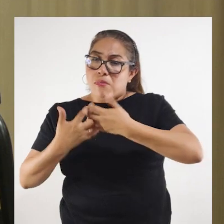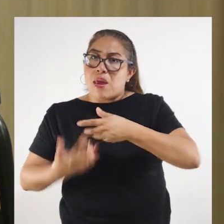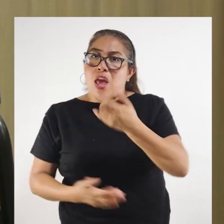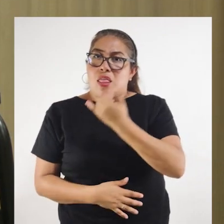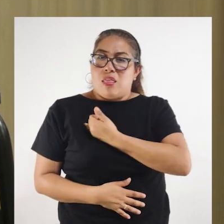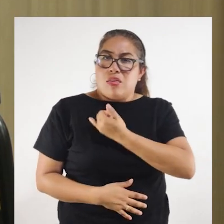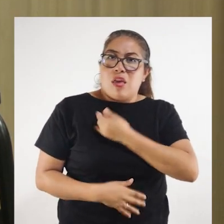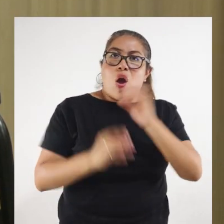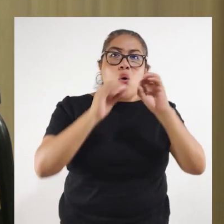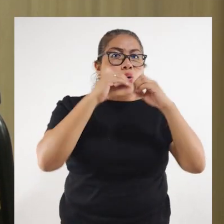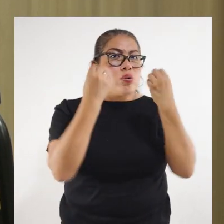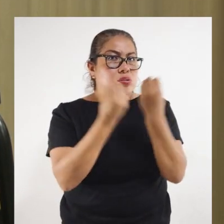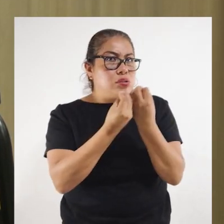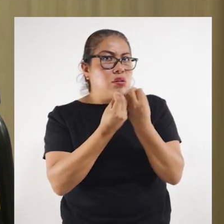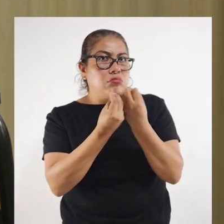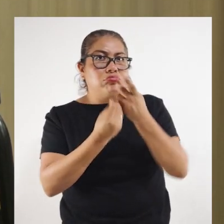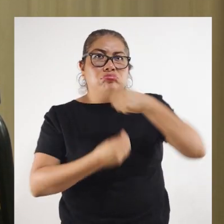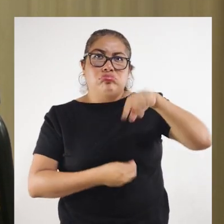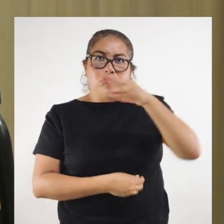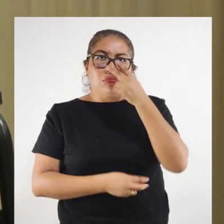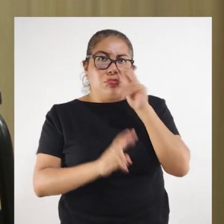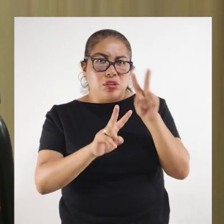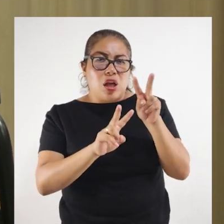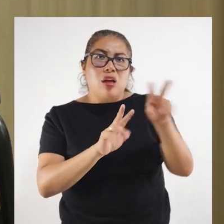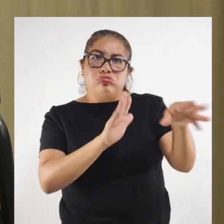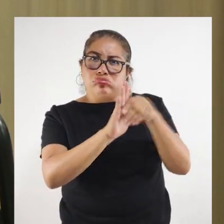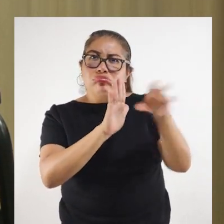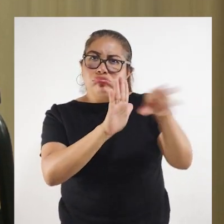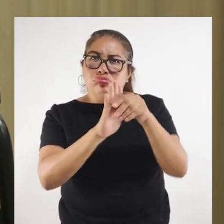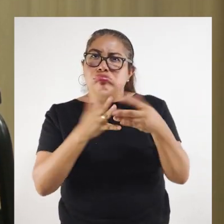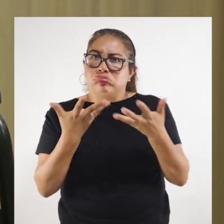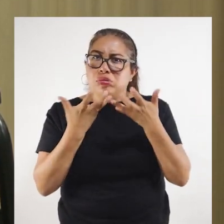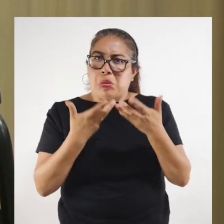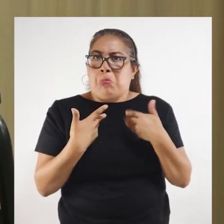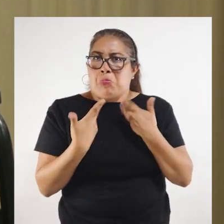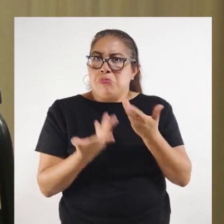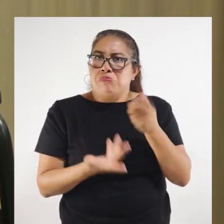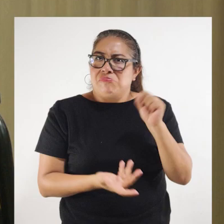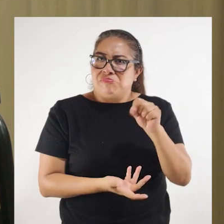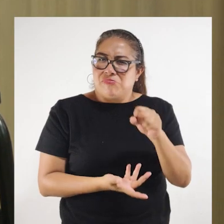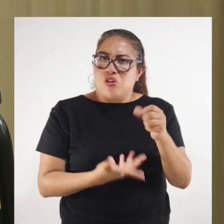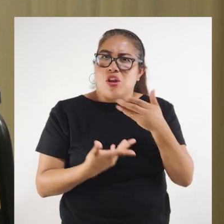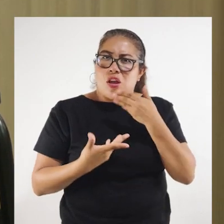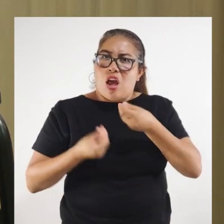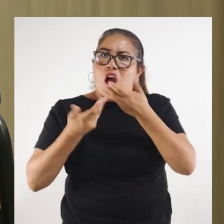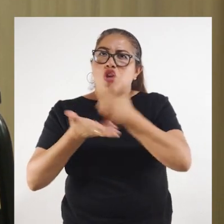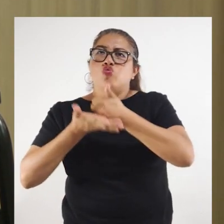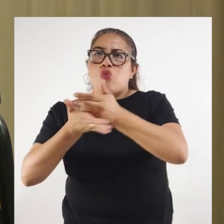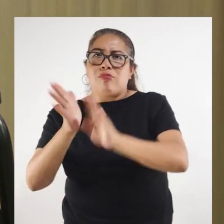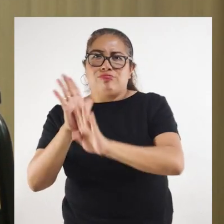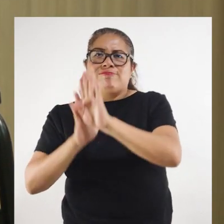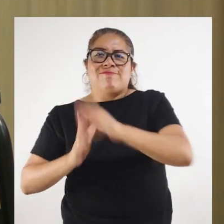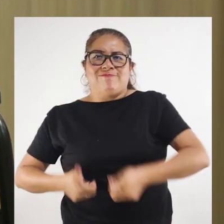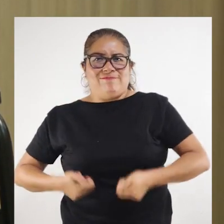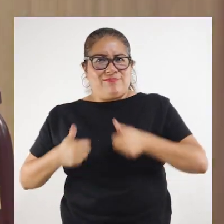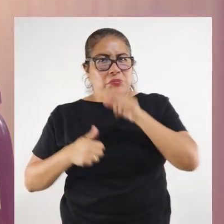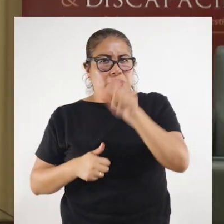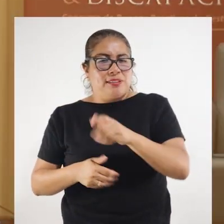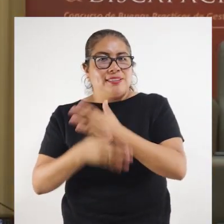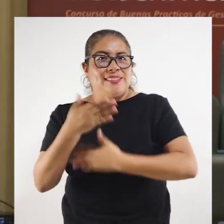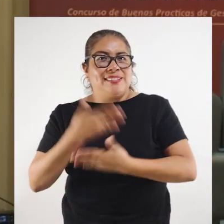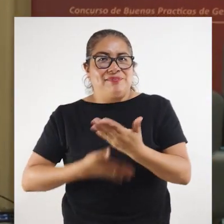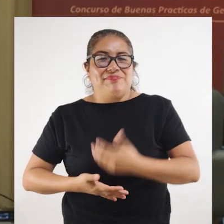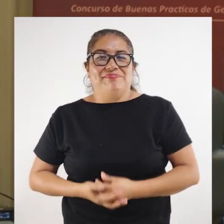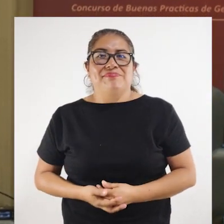empresas puedan copiarlas, por qué no decirlo así, y mejorar la calidad de vida de las personas con discapacidad.